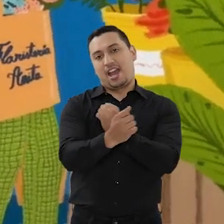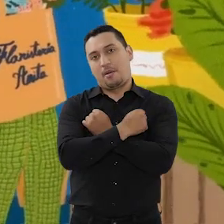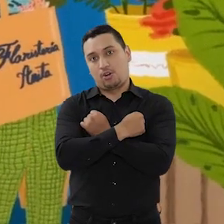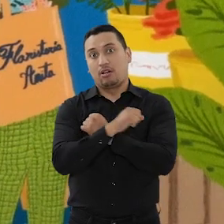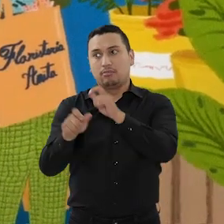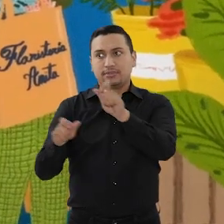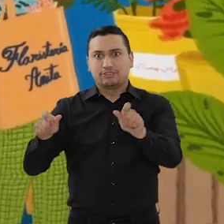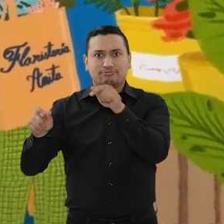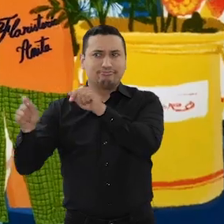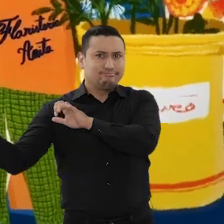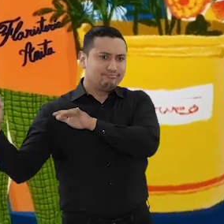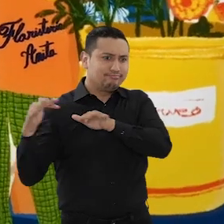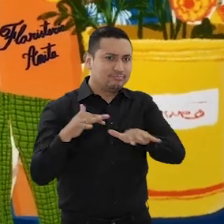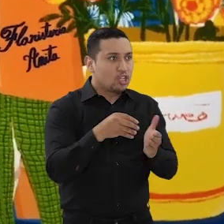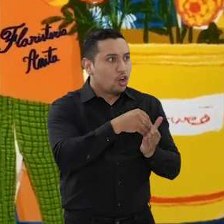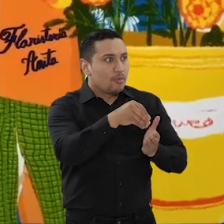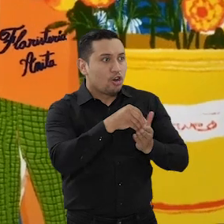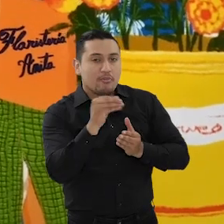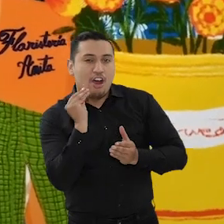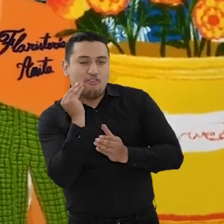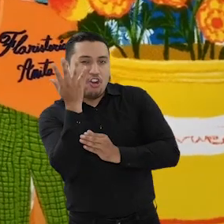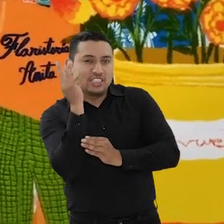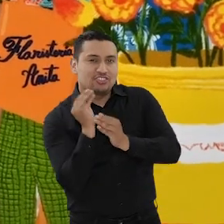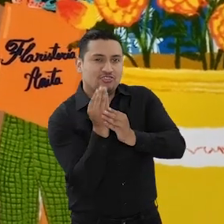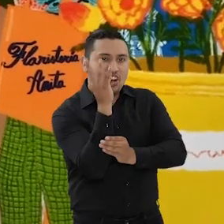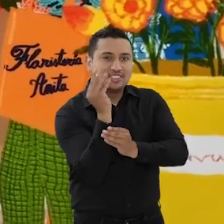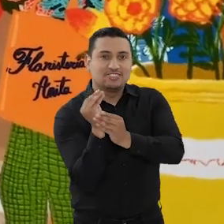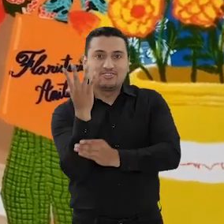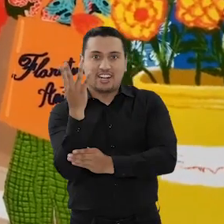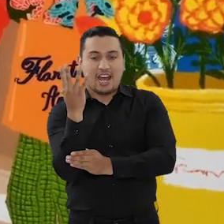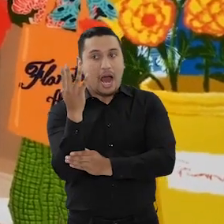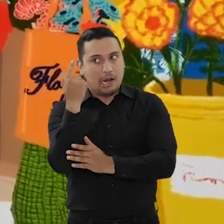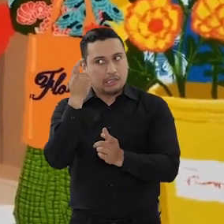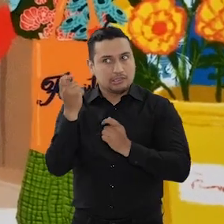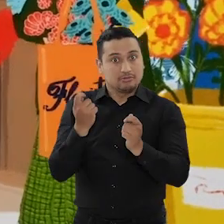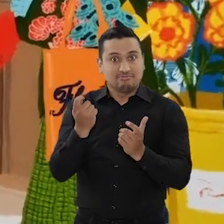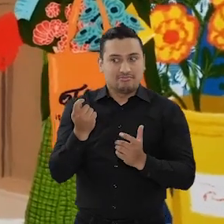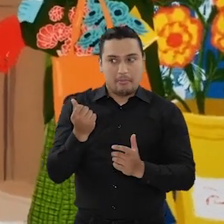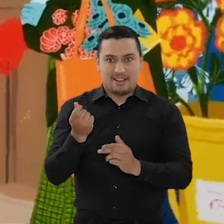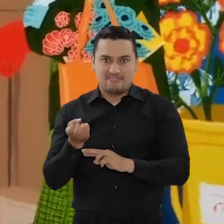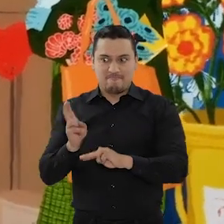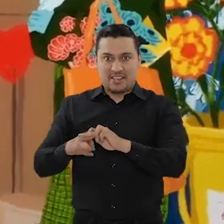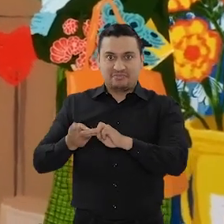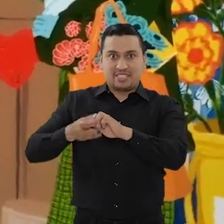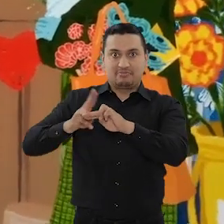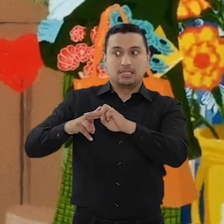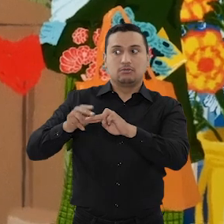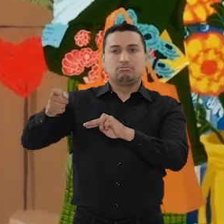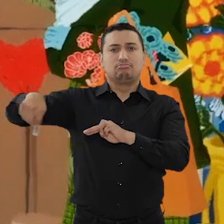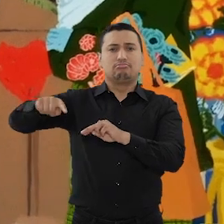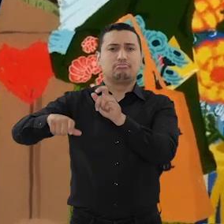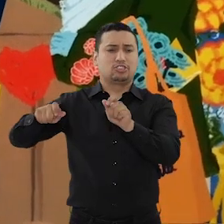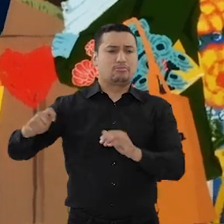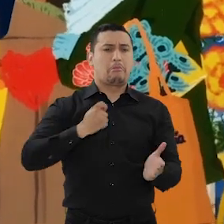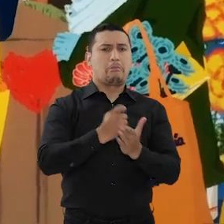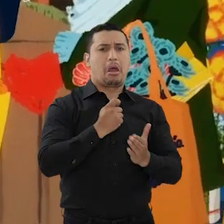florales. Por eso sube estratégicamente el precio de sus flores para ganar más dinero en un momento en el que abondan los compradores. En